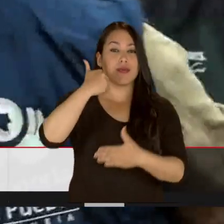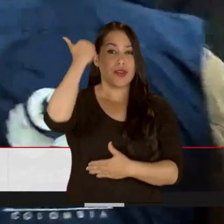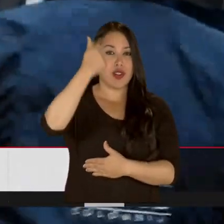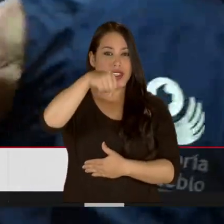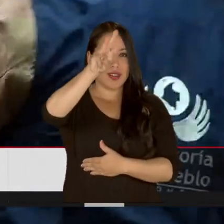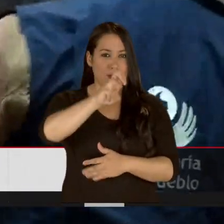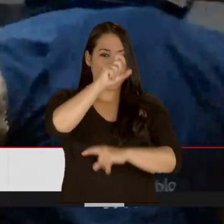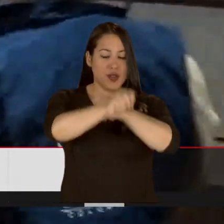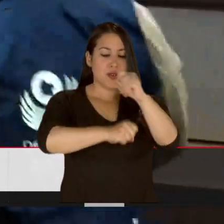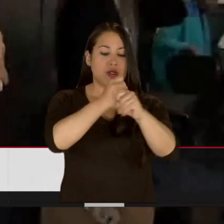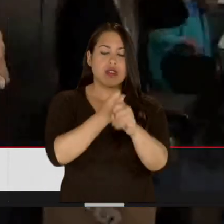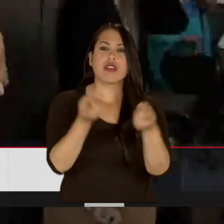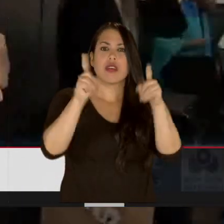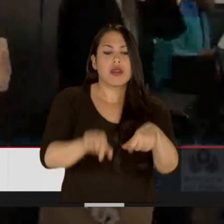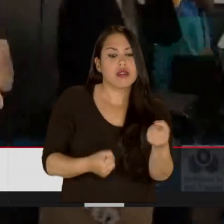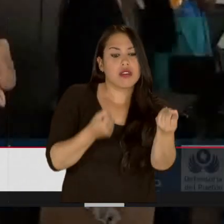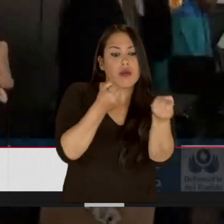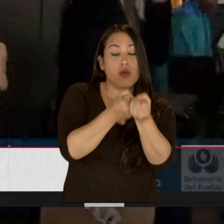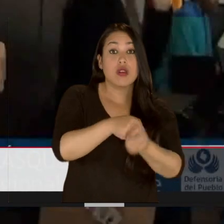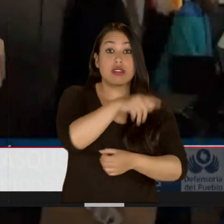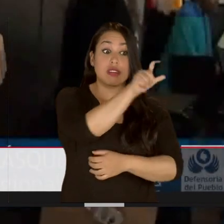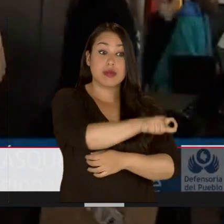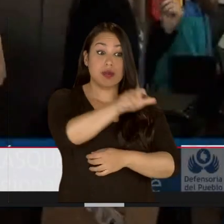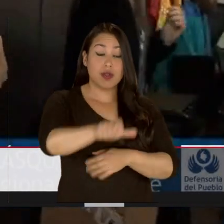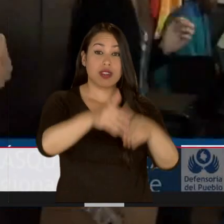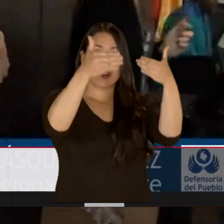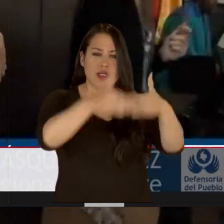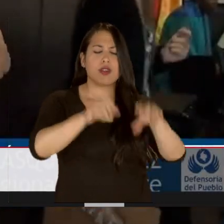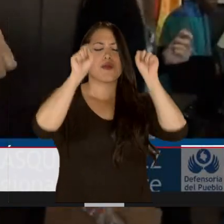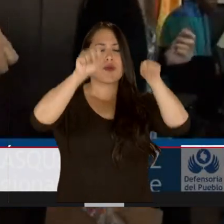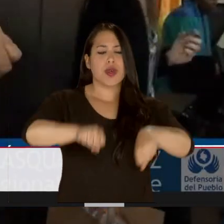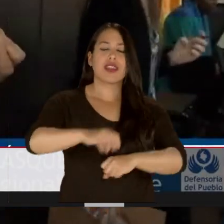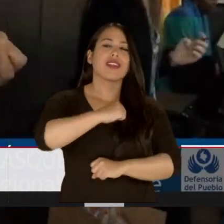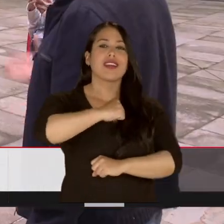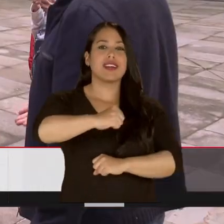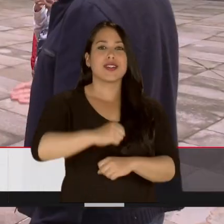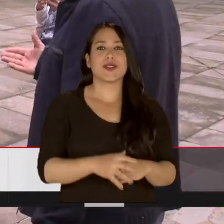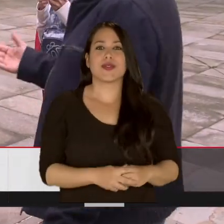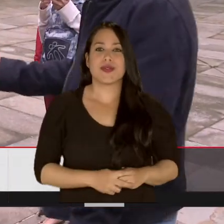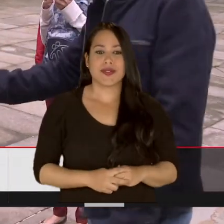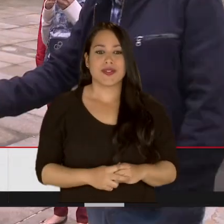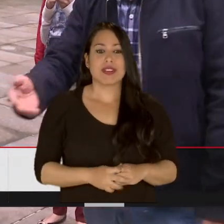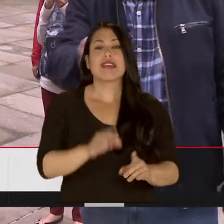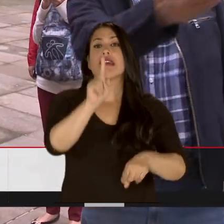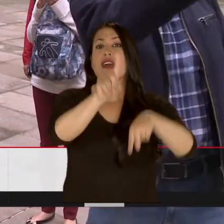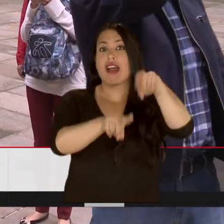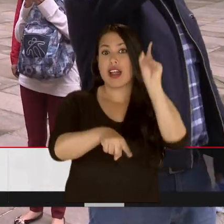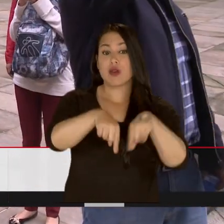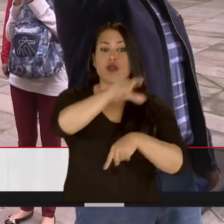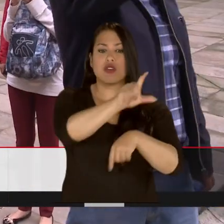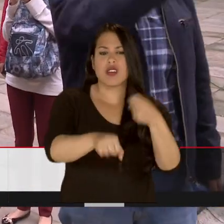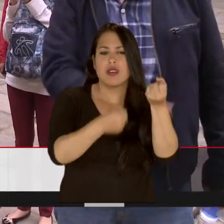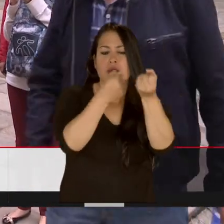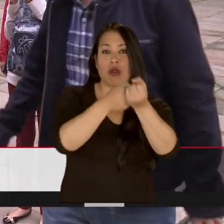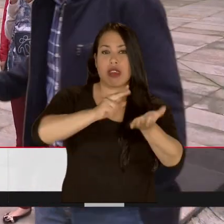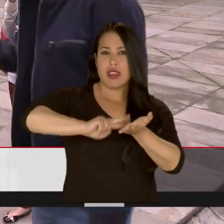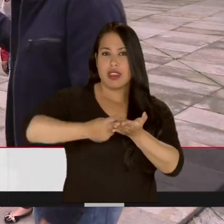psicosocial mayores de edad. A la vez, brinda apoyos para que estas personas puedan ejercer este derecho.